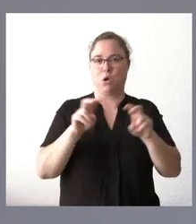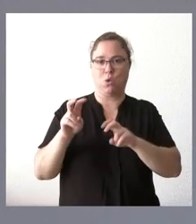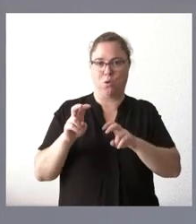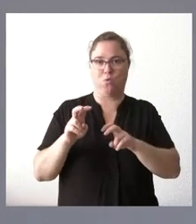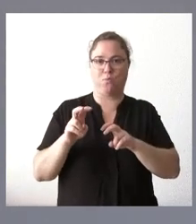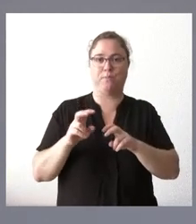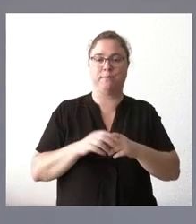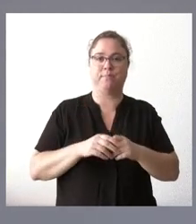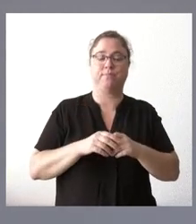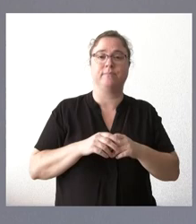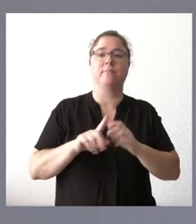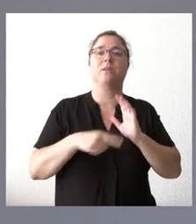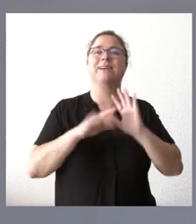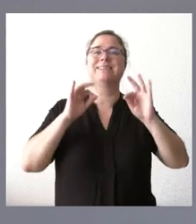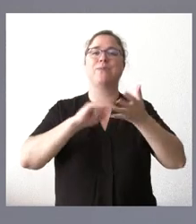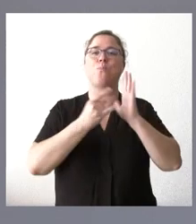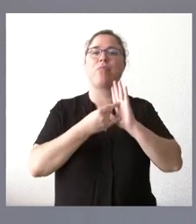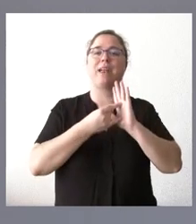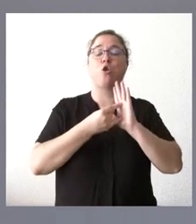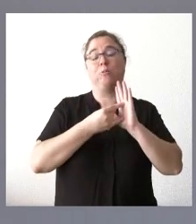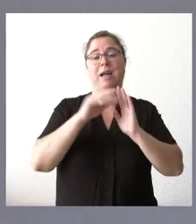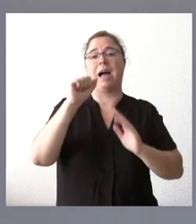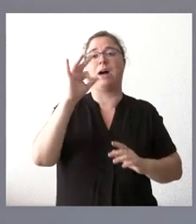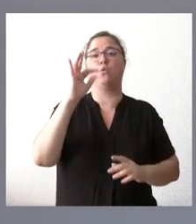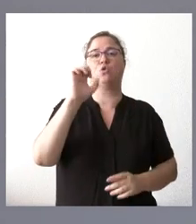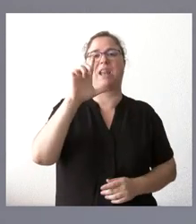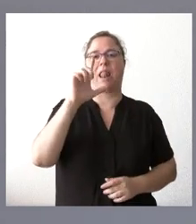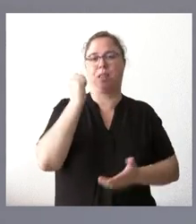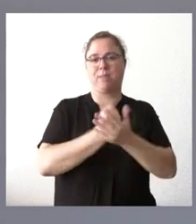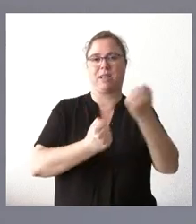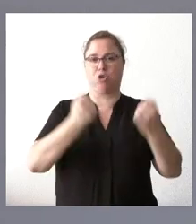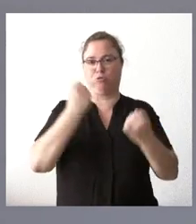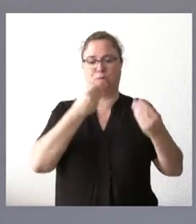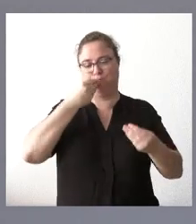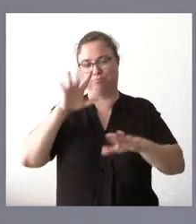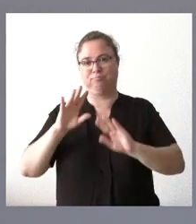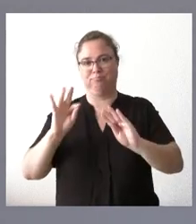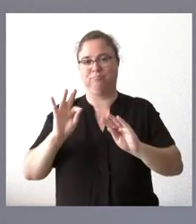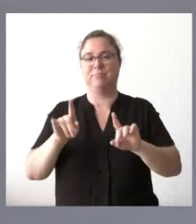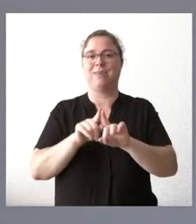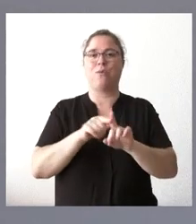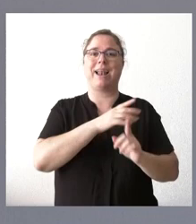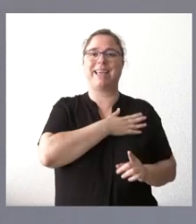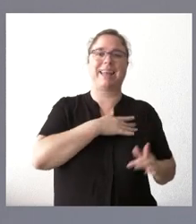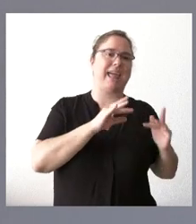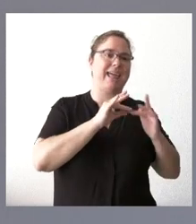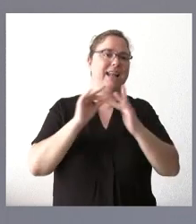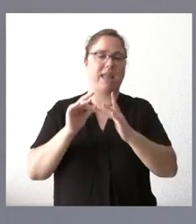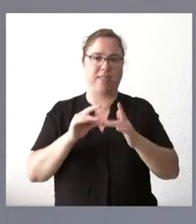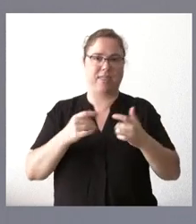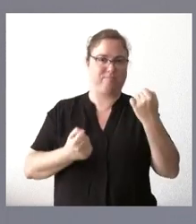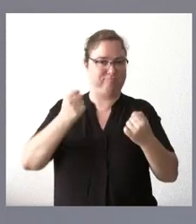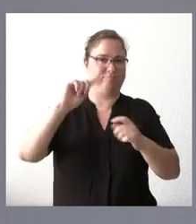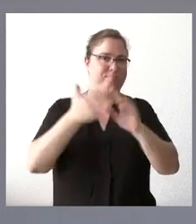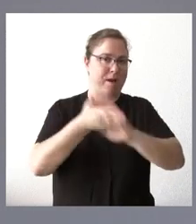introducir, en concreto el nuevo modelo austral, que es un modelo que su planteamiento es ser un líder en su segmento y un modelo de